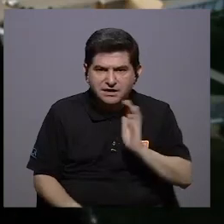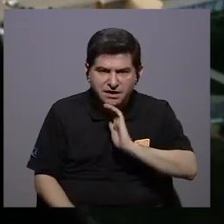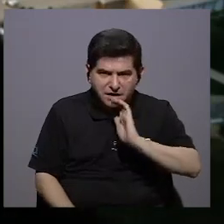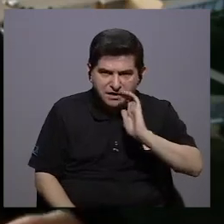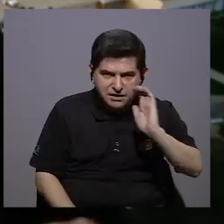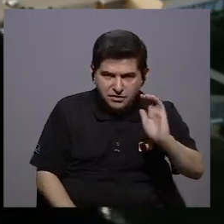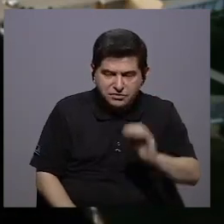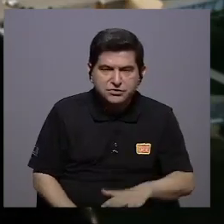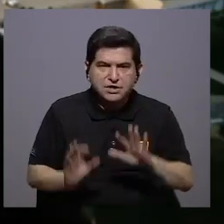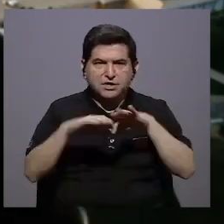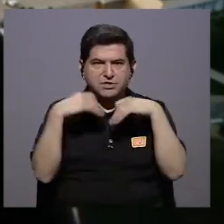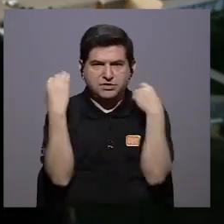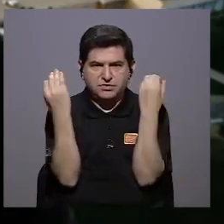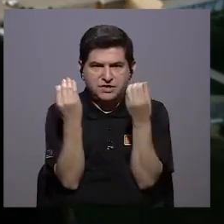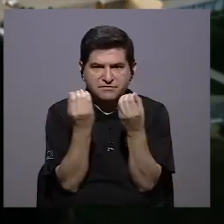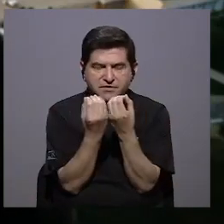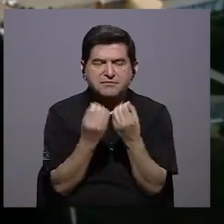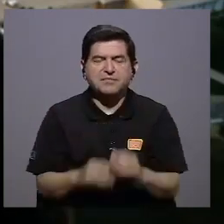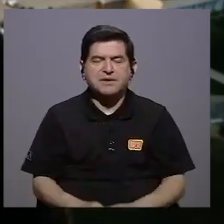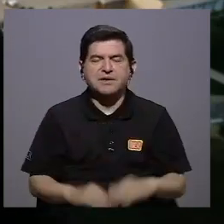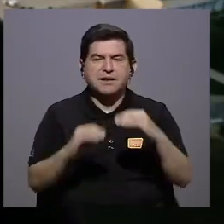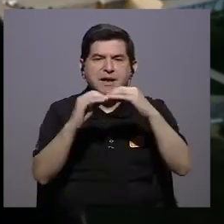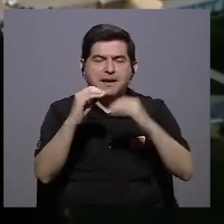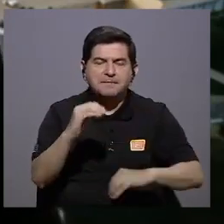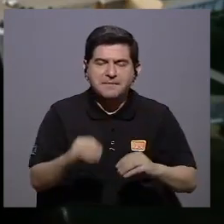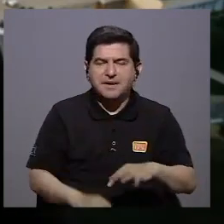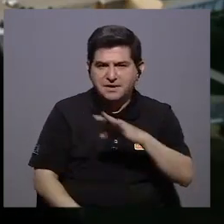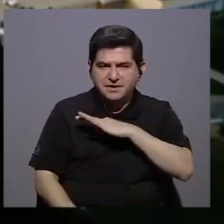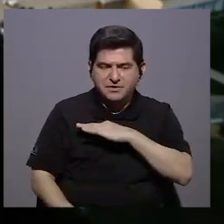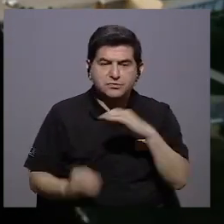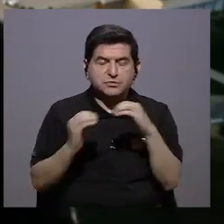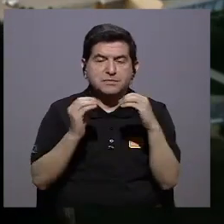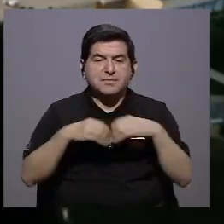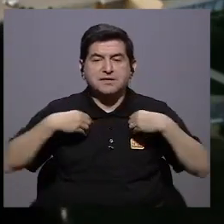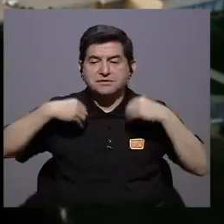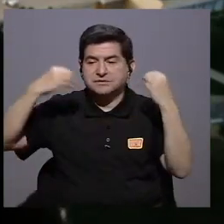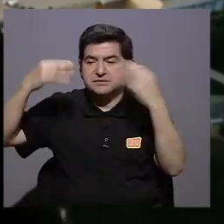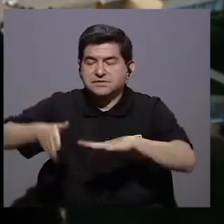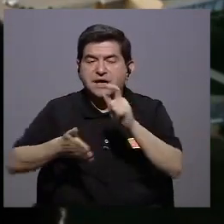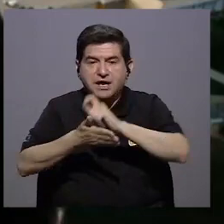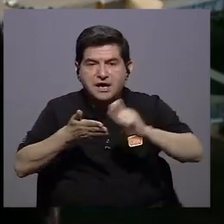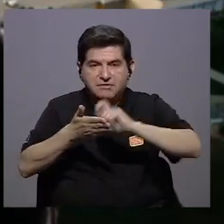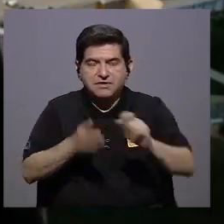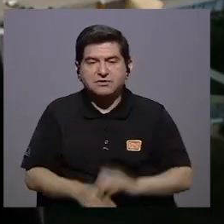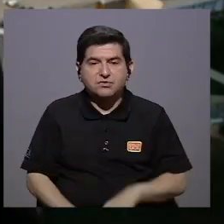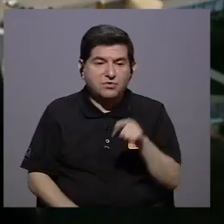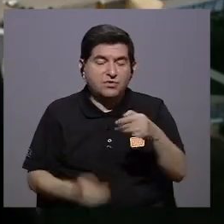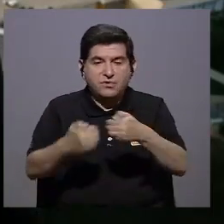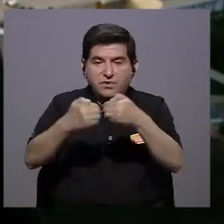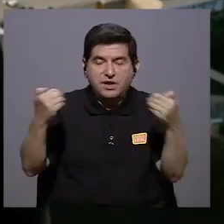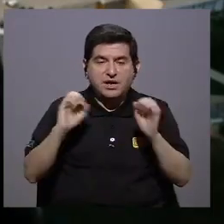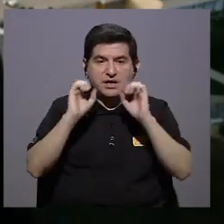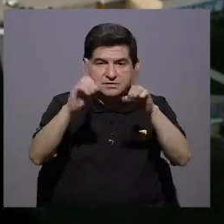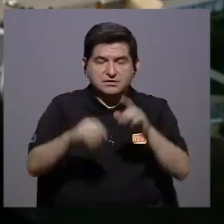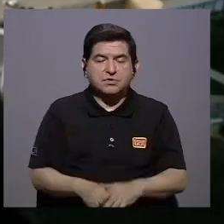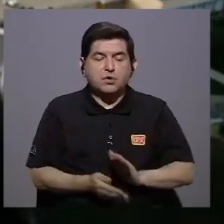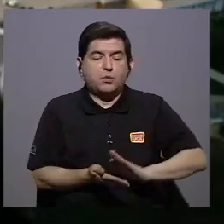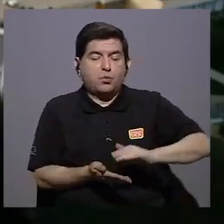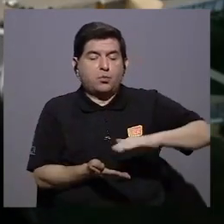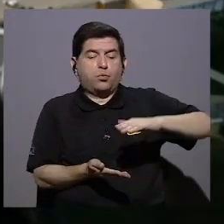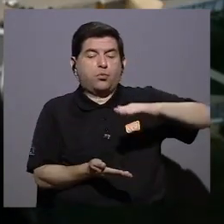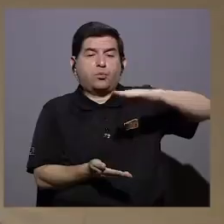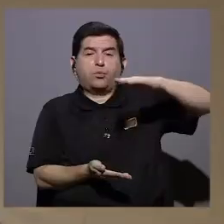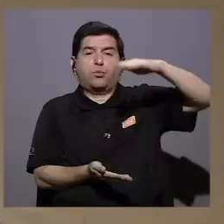los chicos de las familias más desfavorecidas que son los que sufren más abandono escolar esa brecha educativa se va a